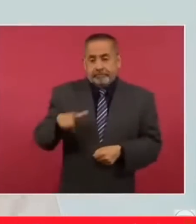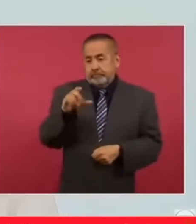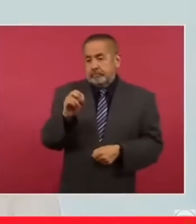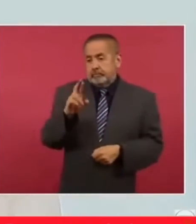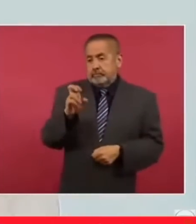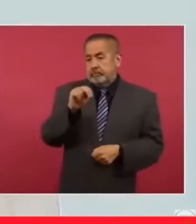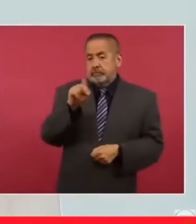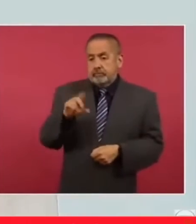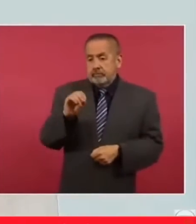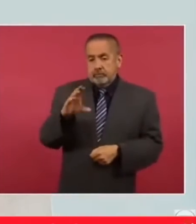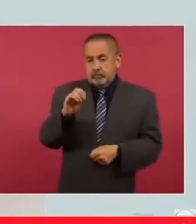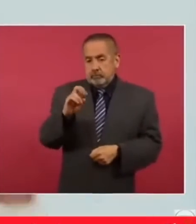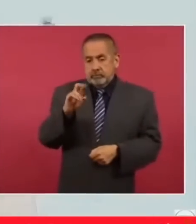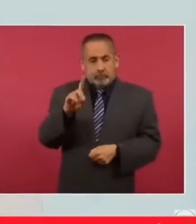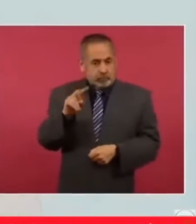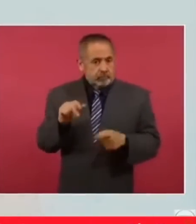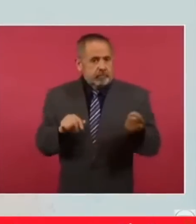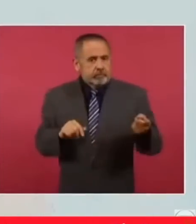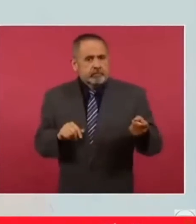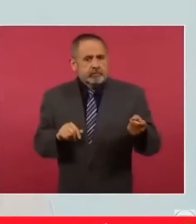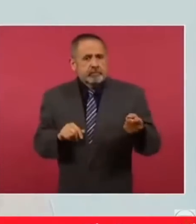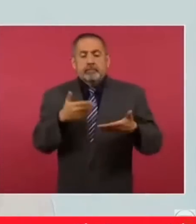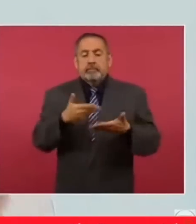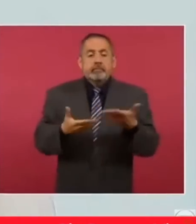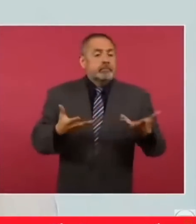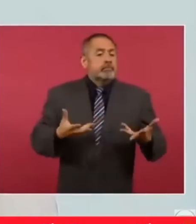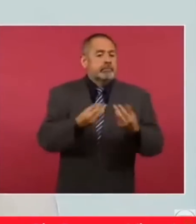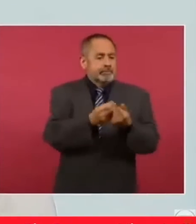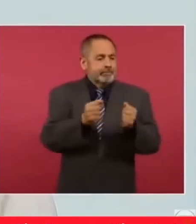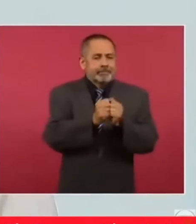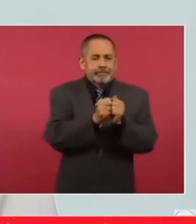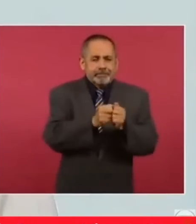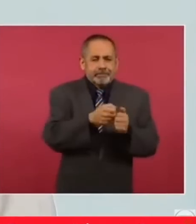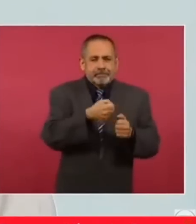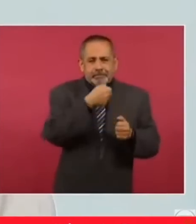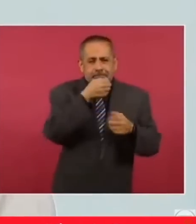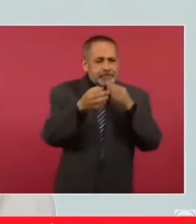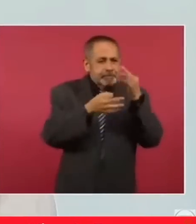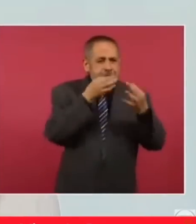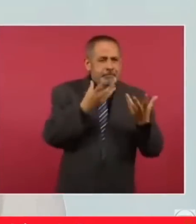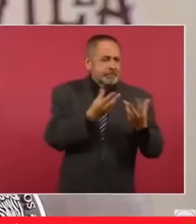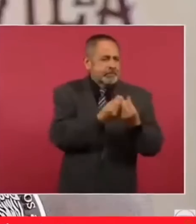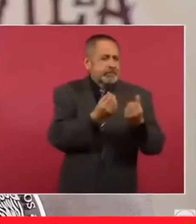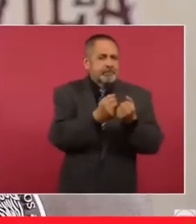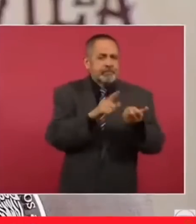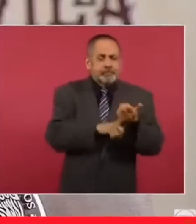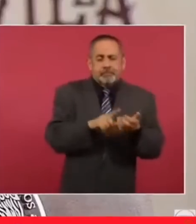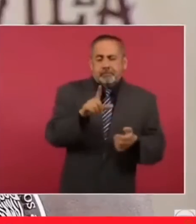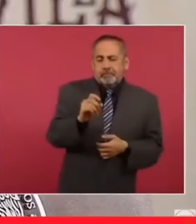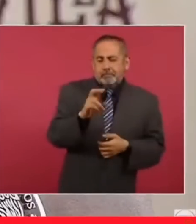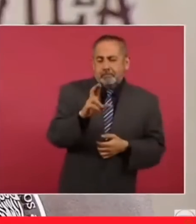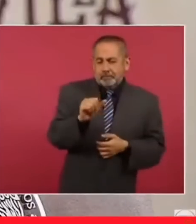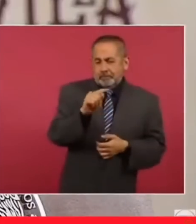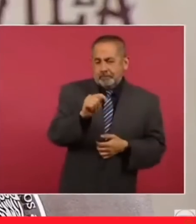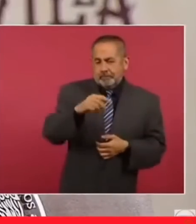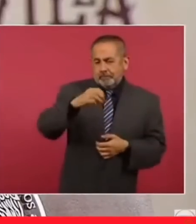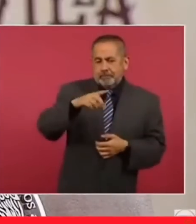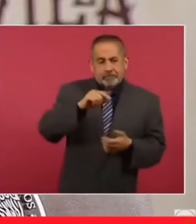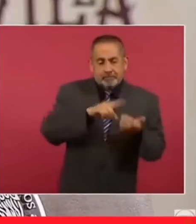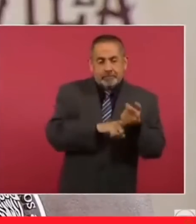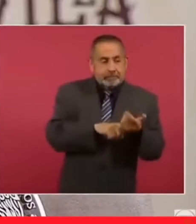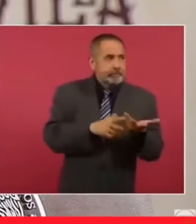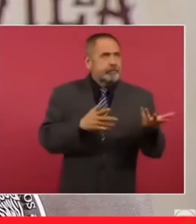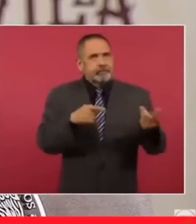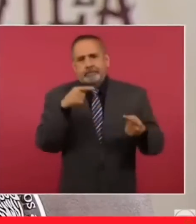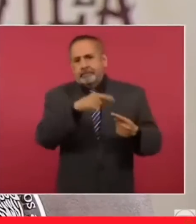Lorenzo Córdoba, además de su colaboración que ahora tiene con Loret de Mola, se dedica a realizar conferencias,